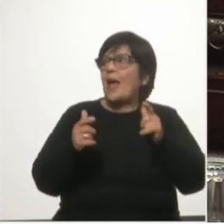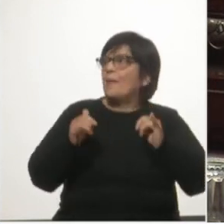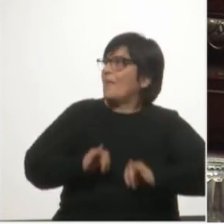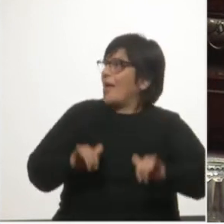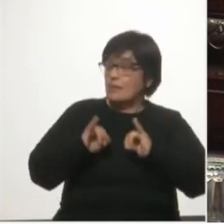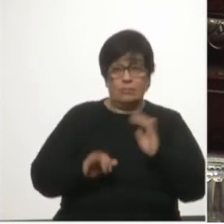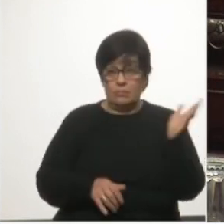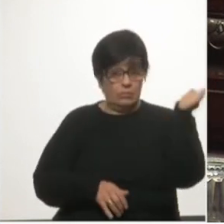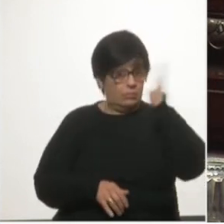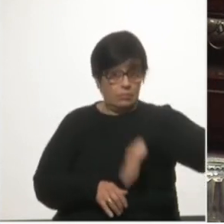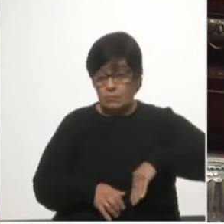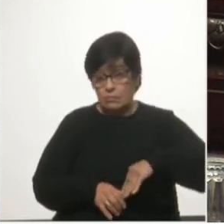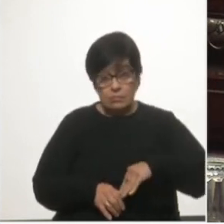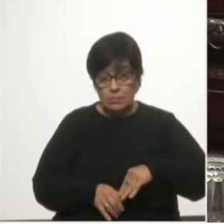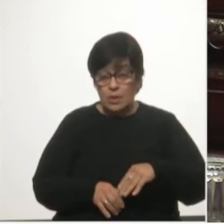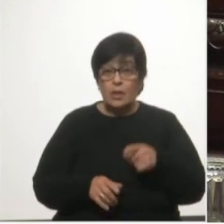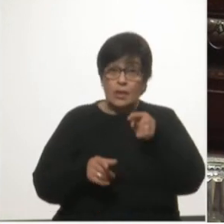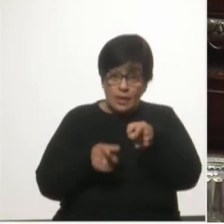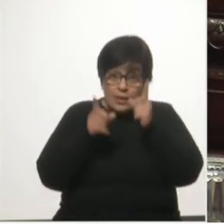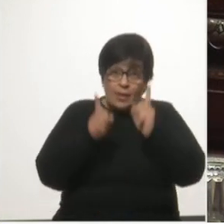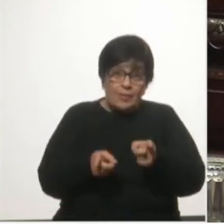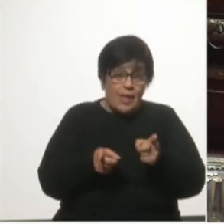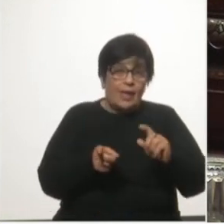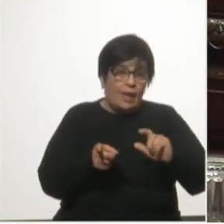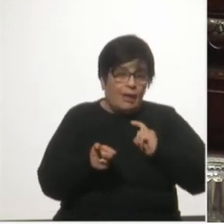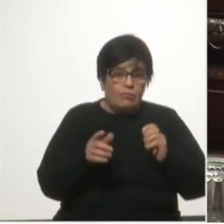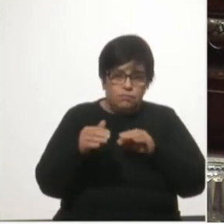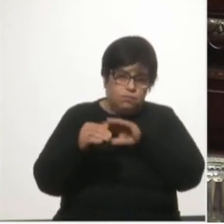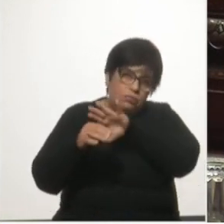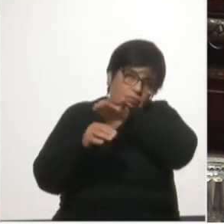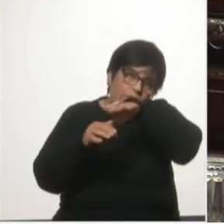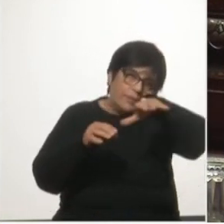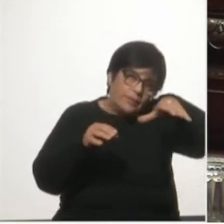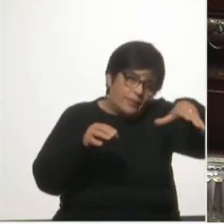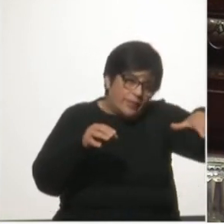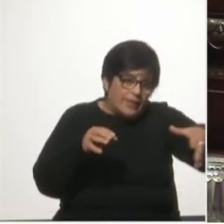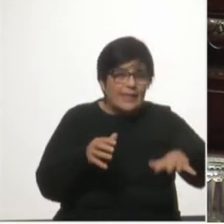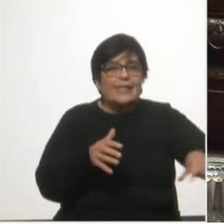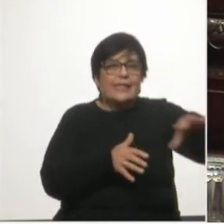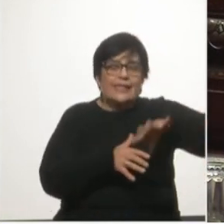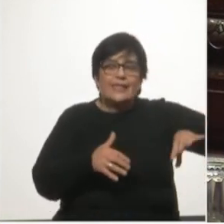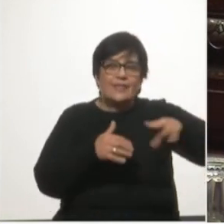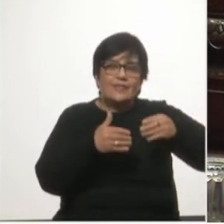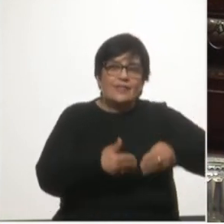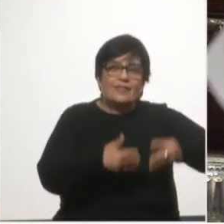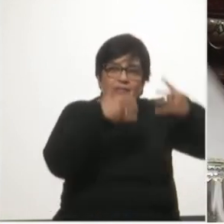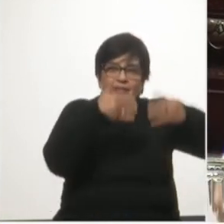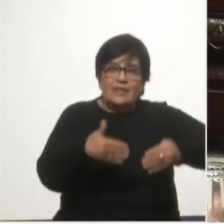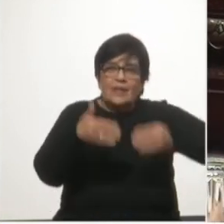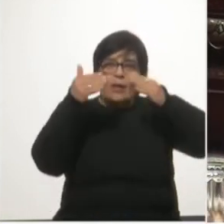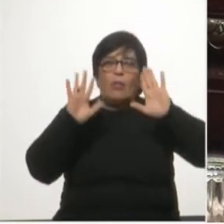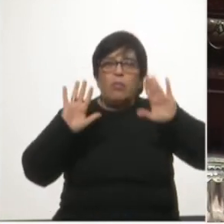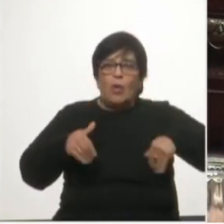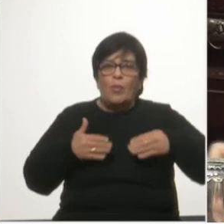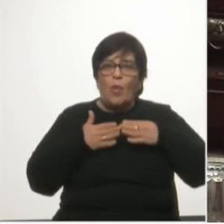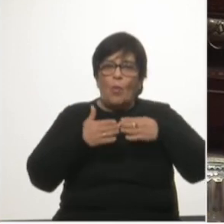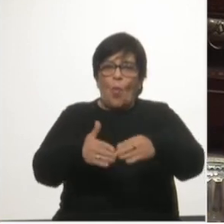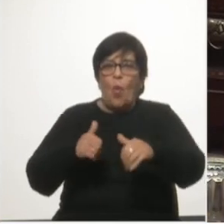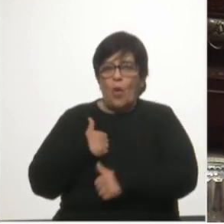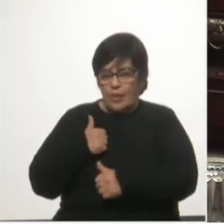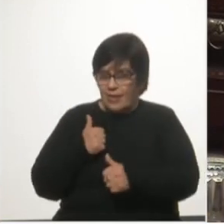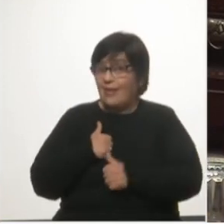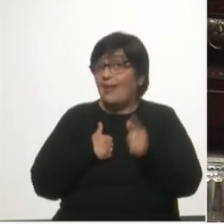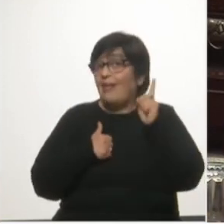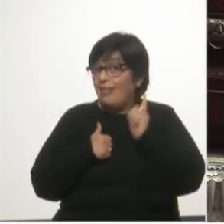público. Se incorpora el área que es utilizada por el servicio de balizamiento de la Armada y que debería